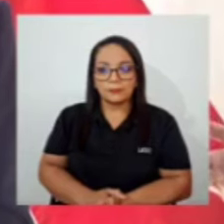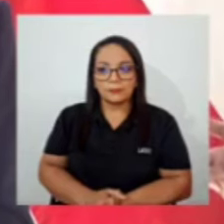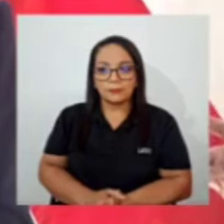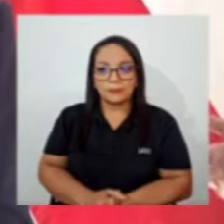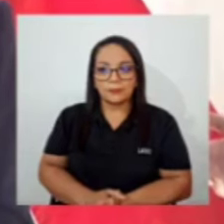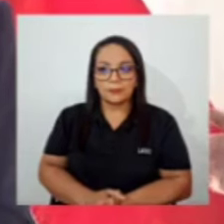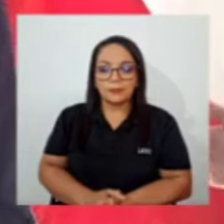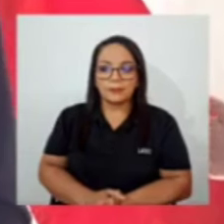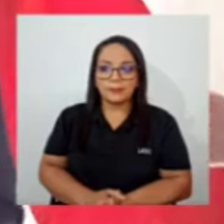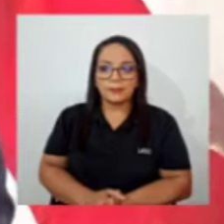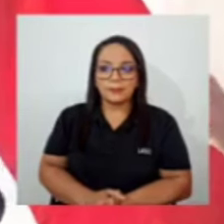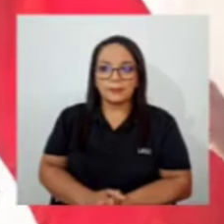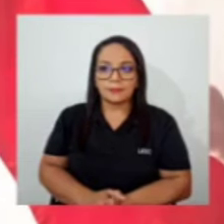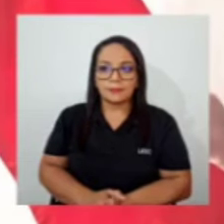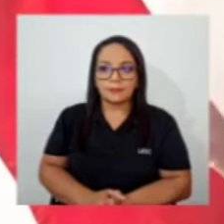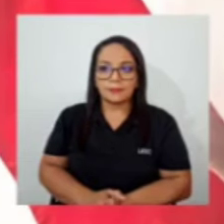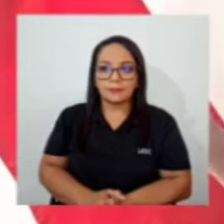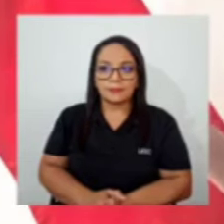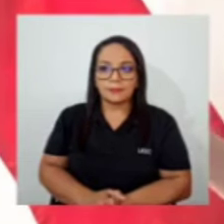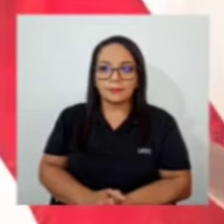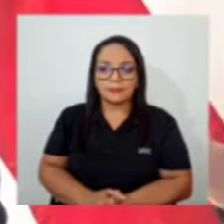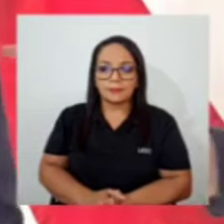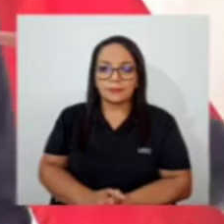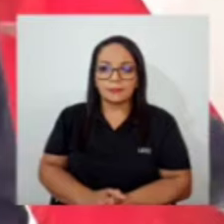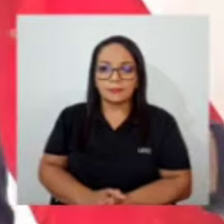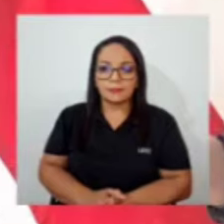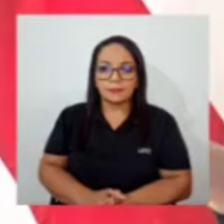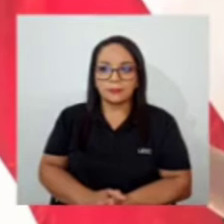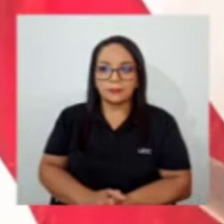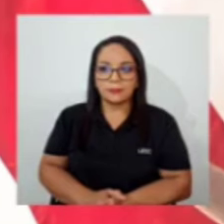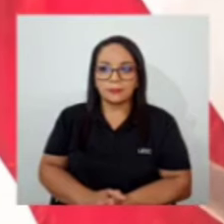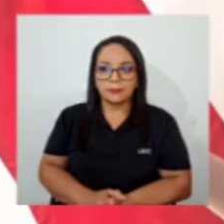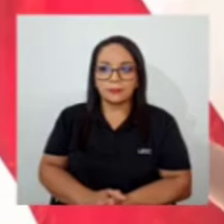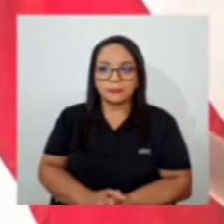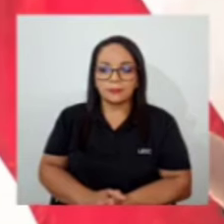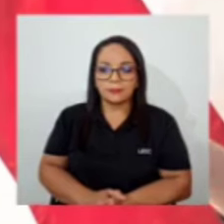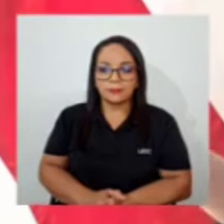no no no yo no dije que muchas gracias por meter a Choreco